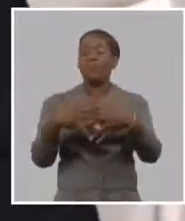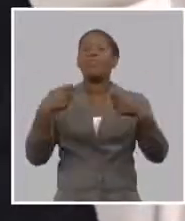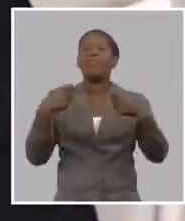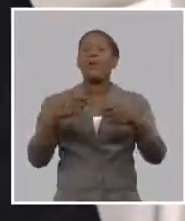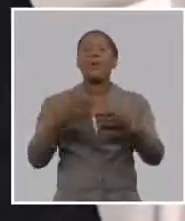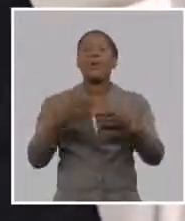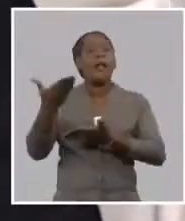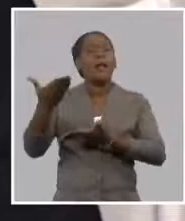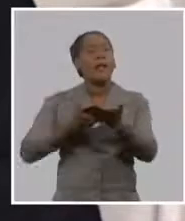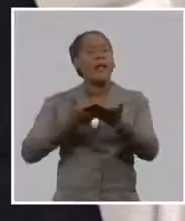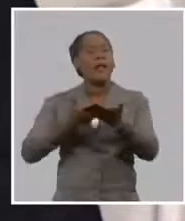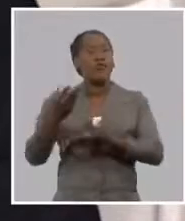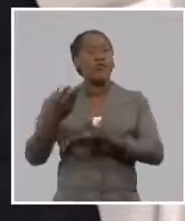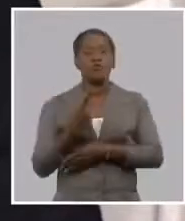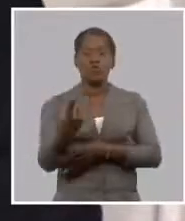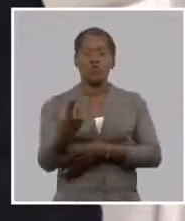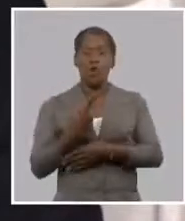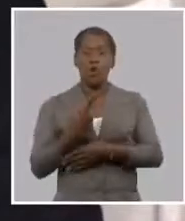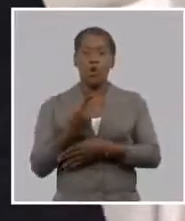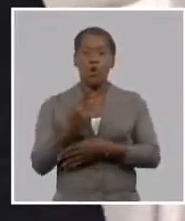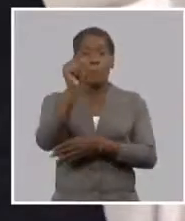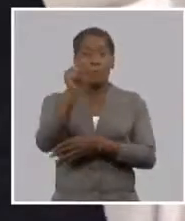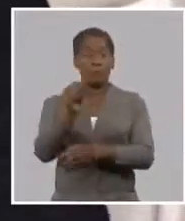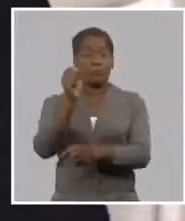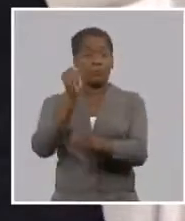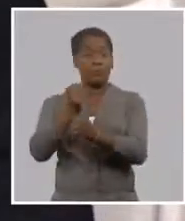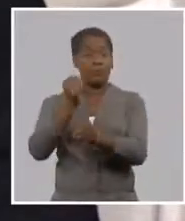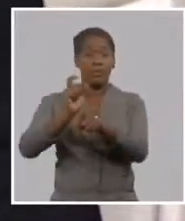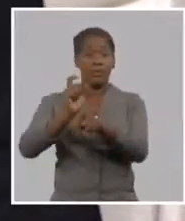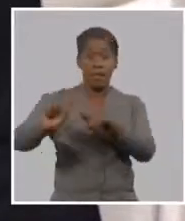partes creo que eso también es algo que nosotros tenemos que llevar a nuestro